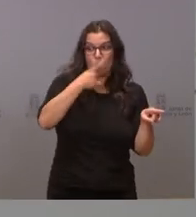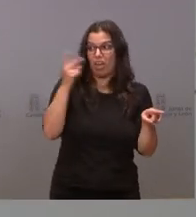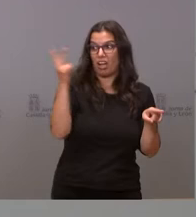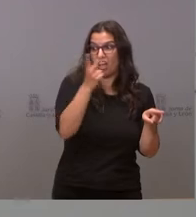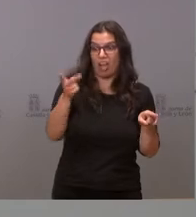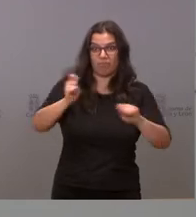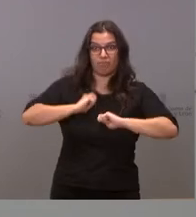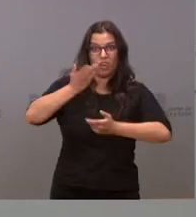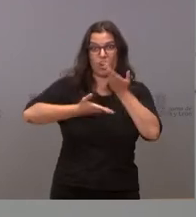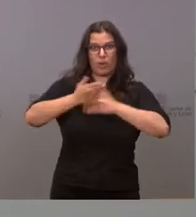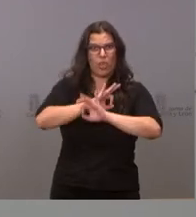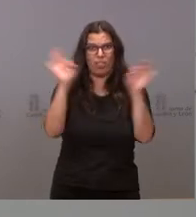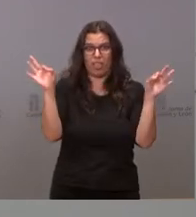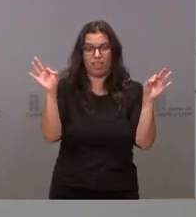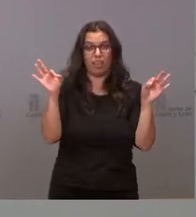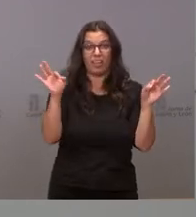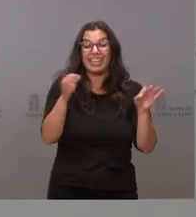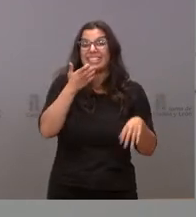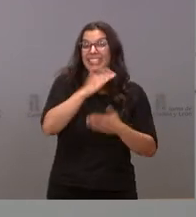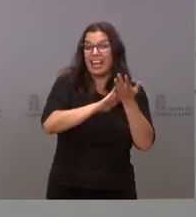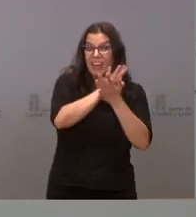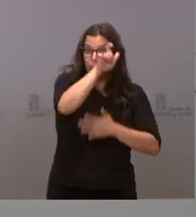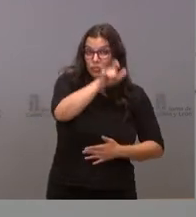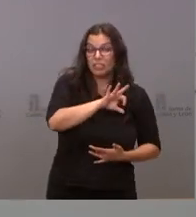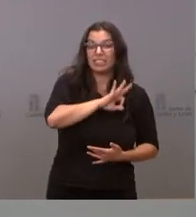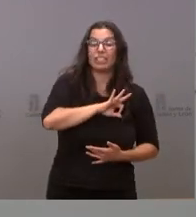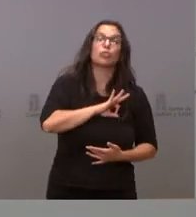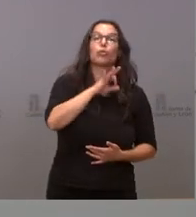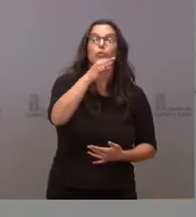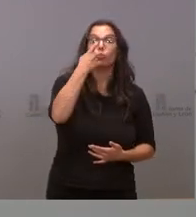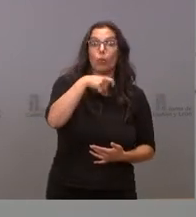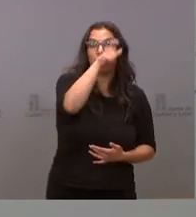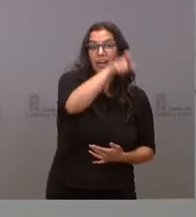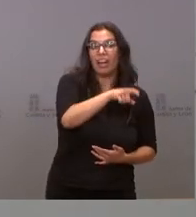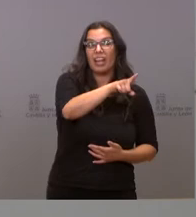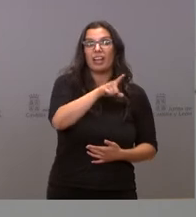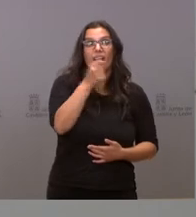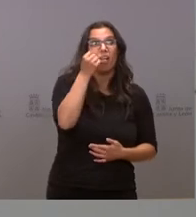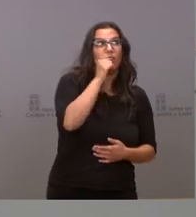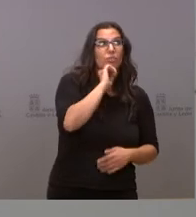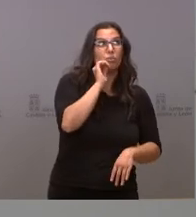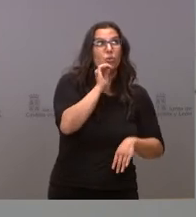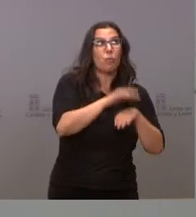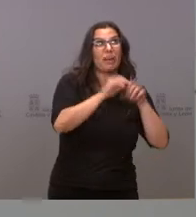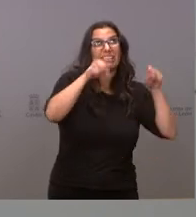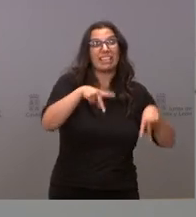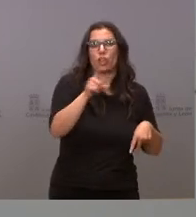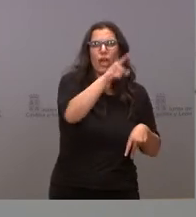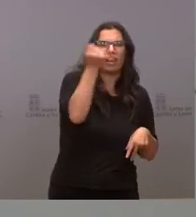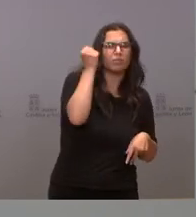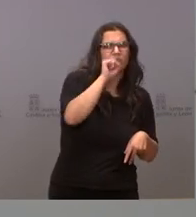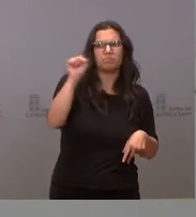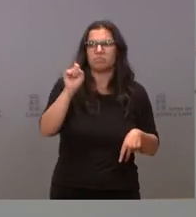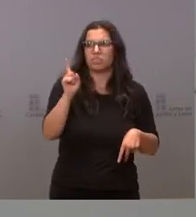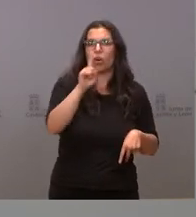hablamos del señor Tudanca, podría decir que más que incumplimiento es boicot, no solo por sus